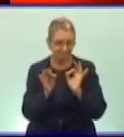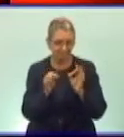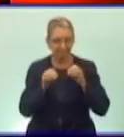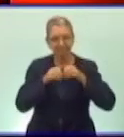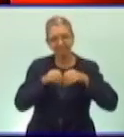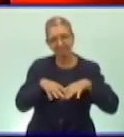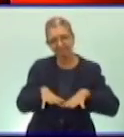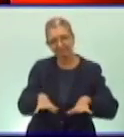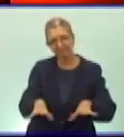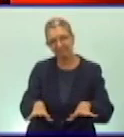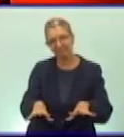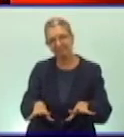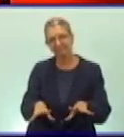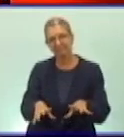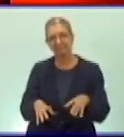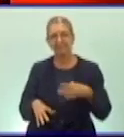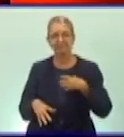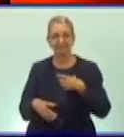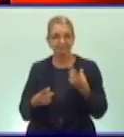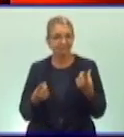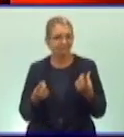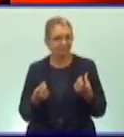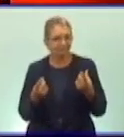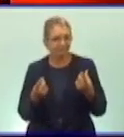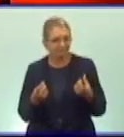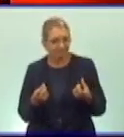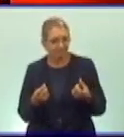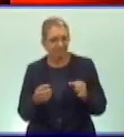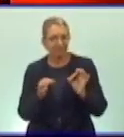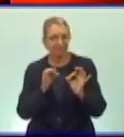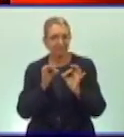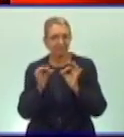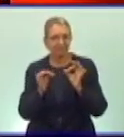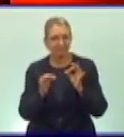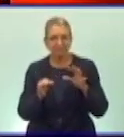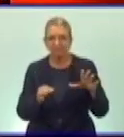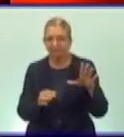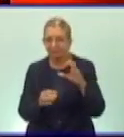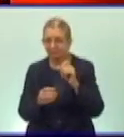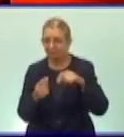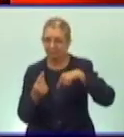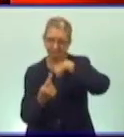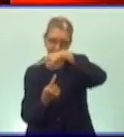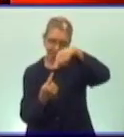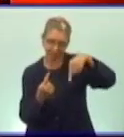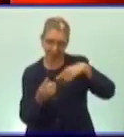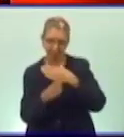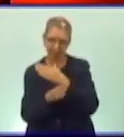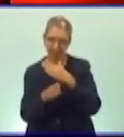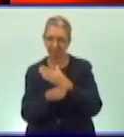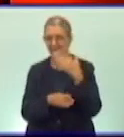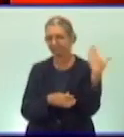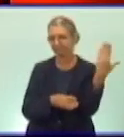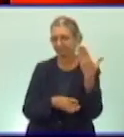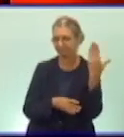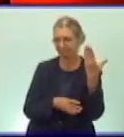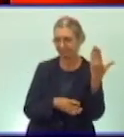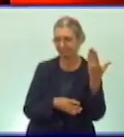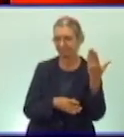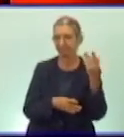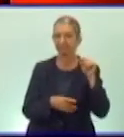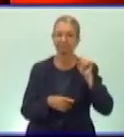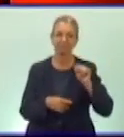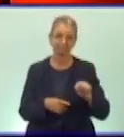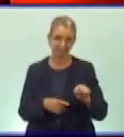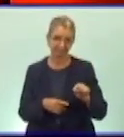tenemos necesidad de proteger todo nuestro entorno y